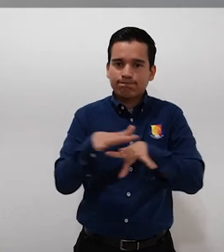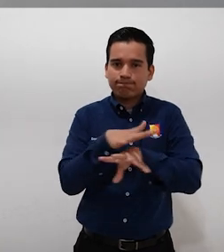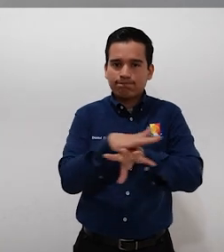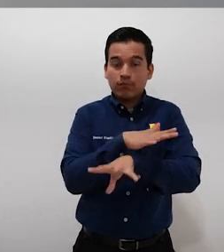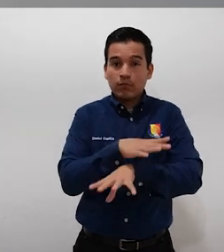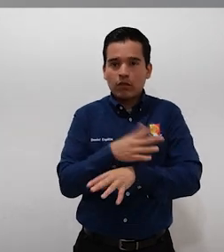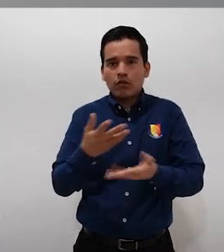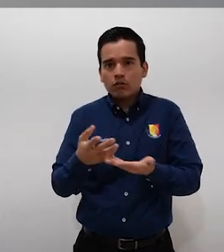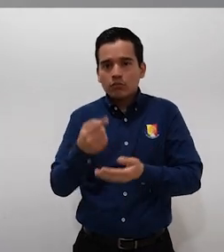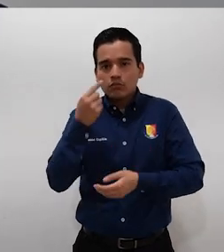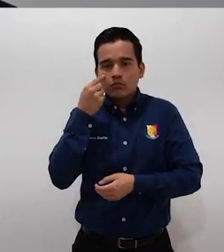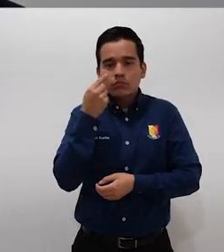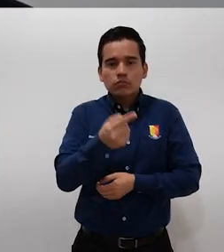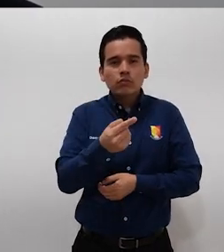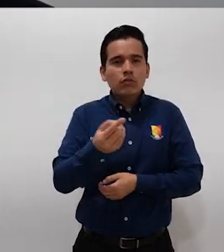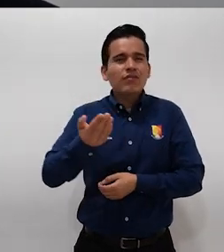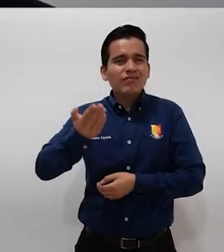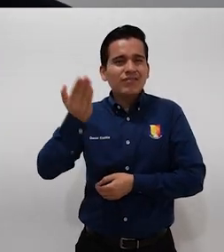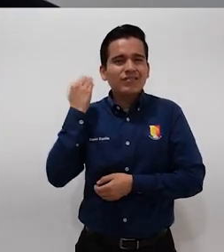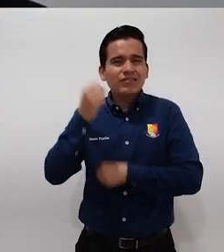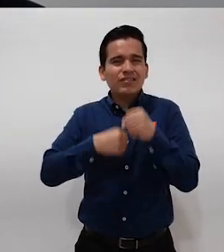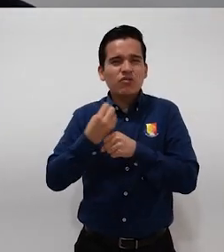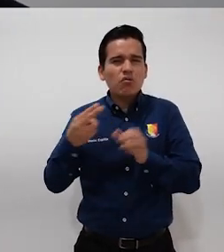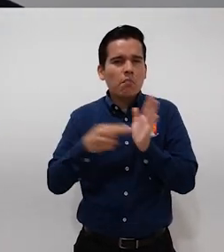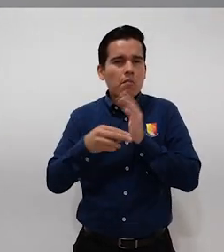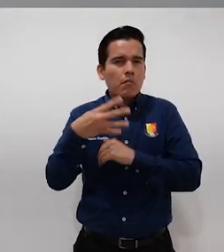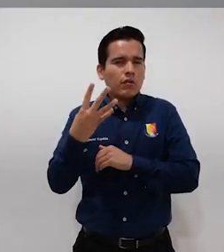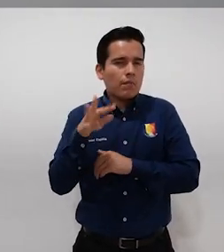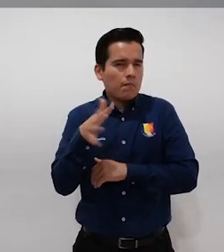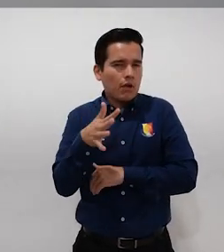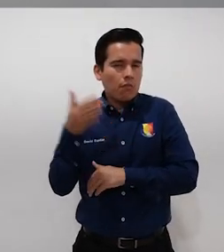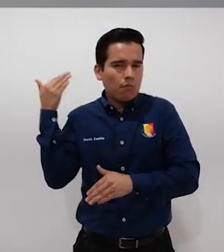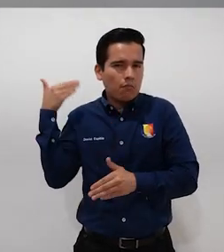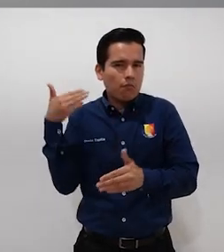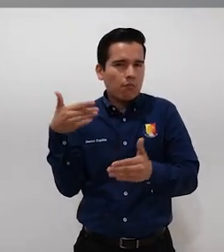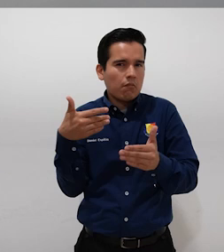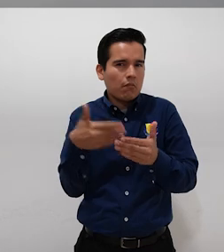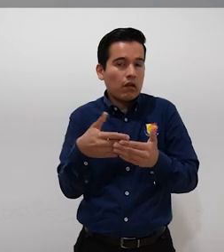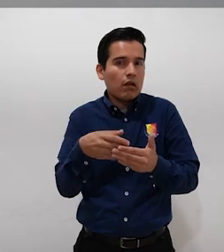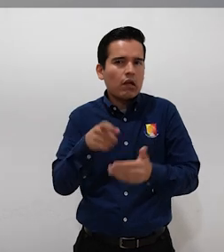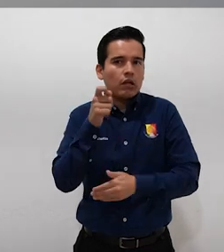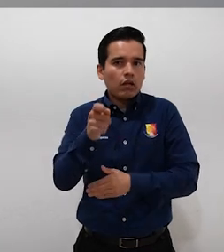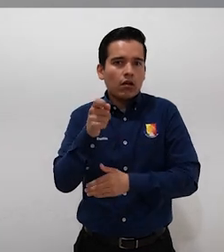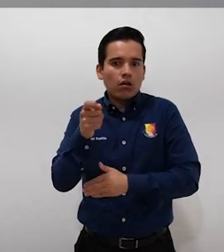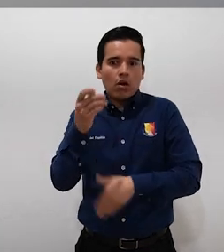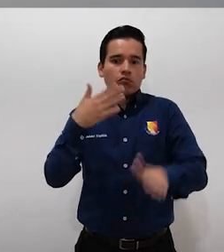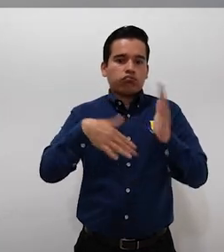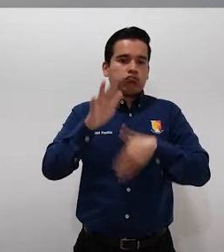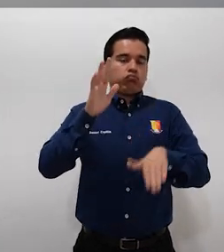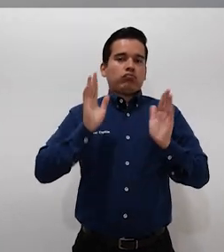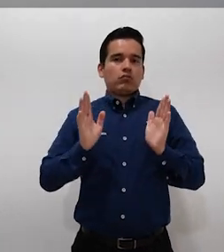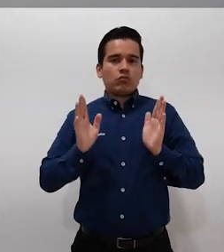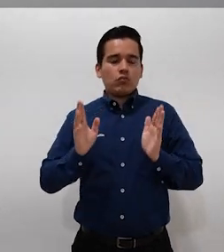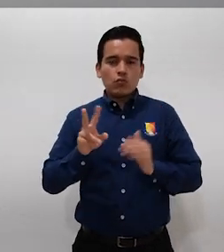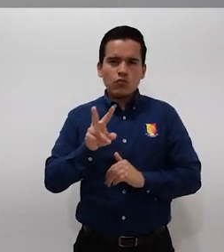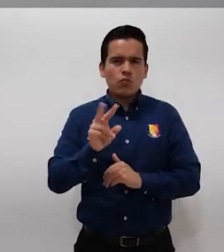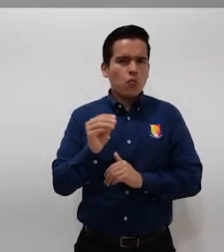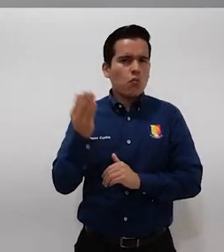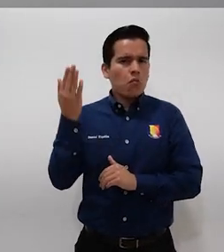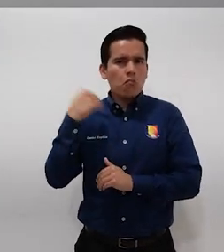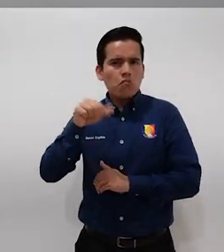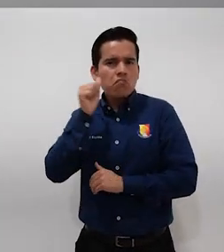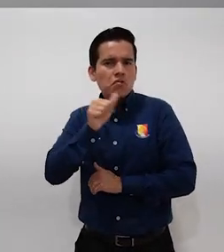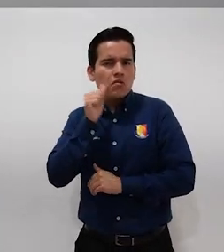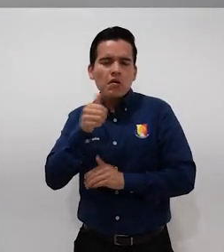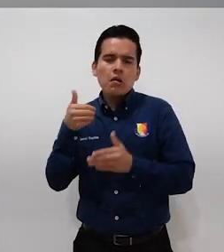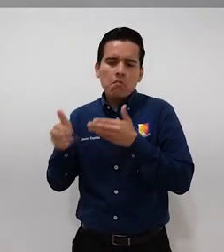2014 más o menos a la fecha, se vería como que de un gran salto, pero en verdad es que siempre se ha estado actualizando. O sea que